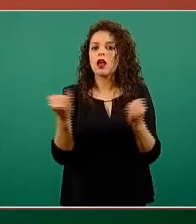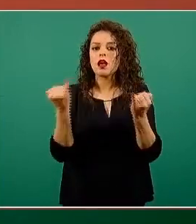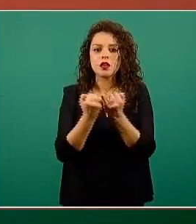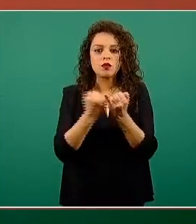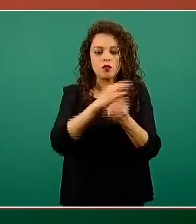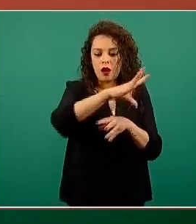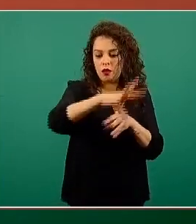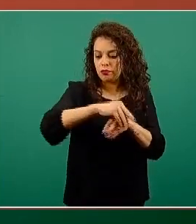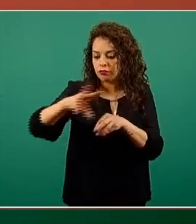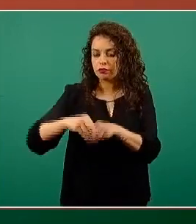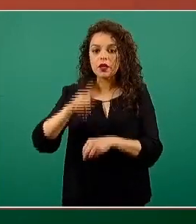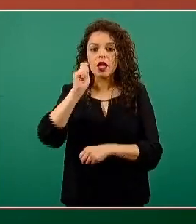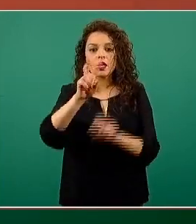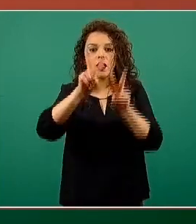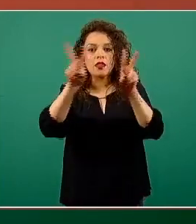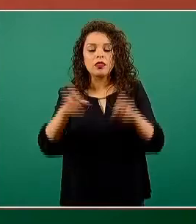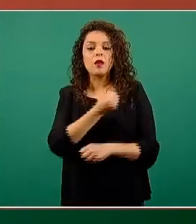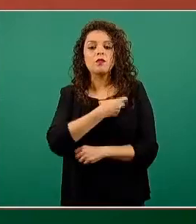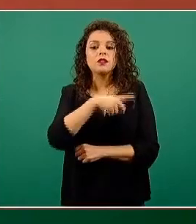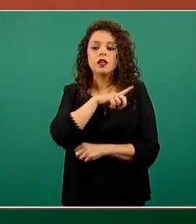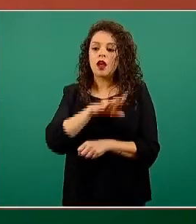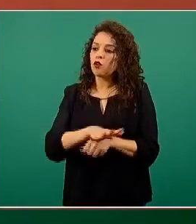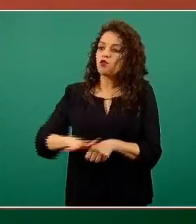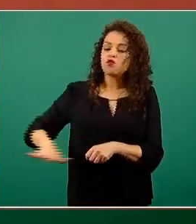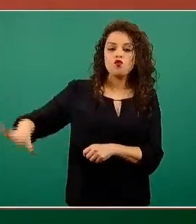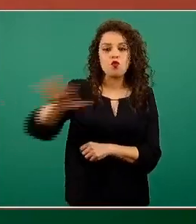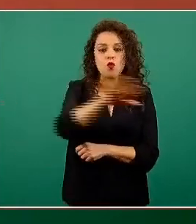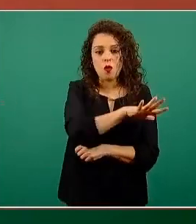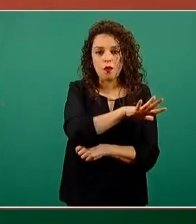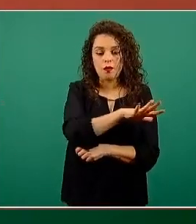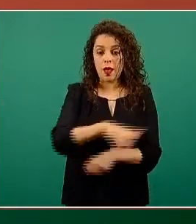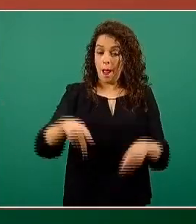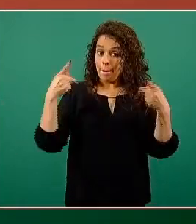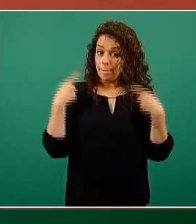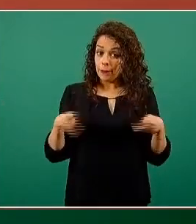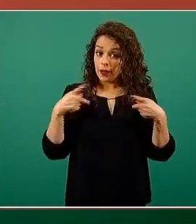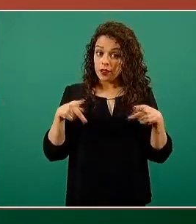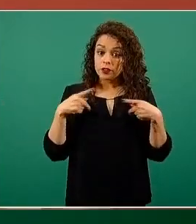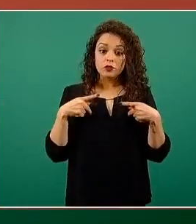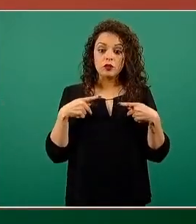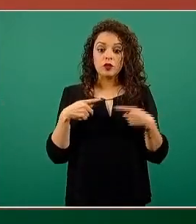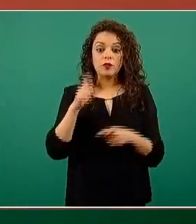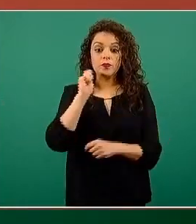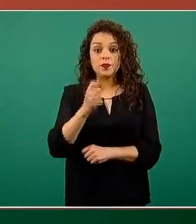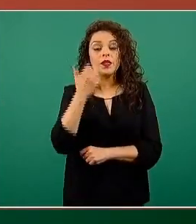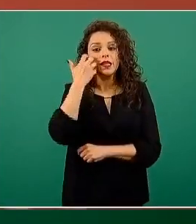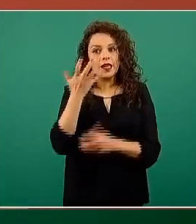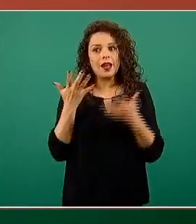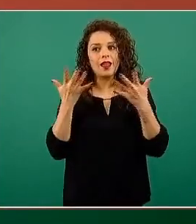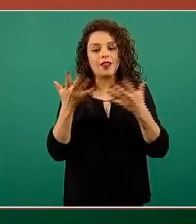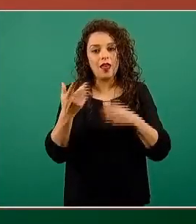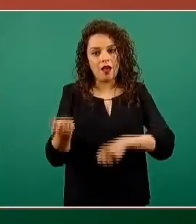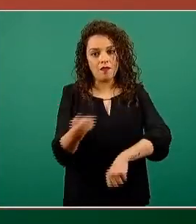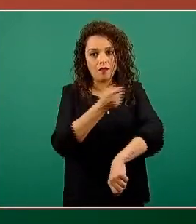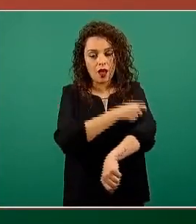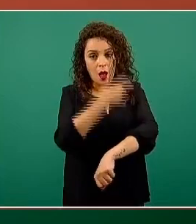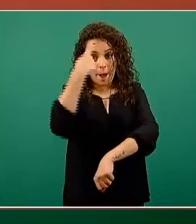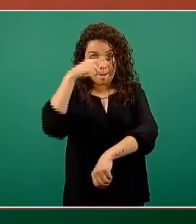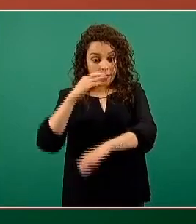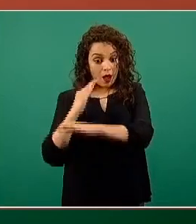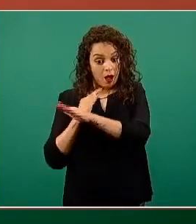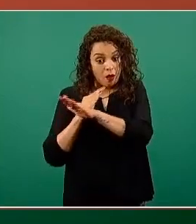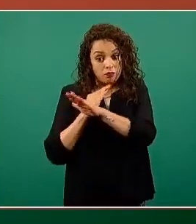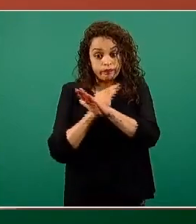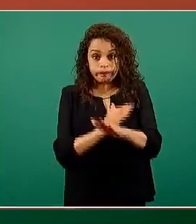salud pública. Las personas que tienen la muy legítima aspiración de ser vacunadas para protegerse a sí